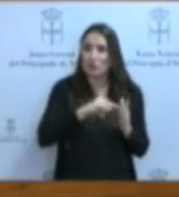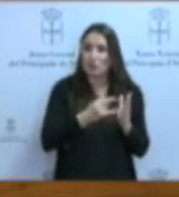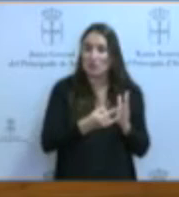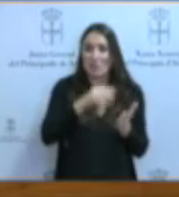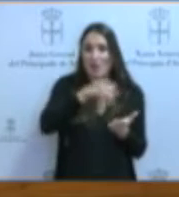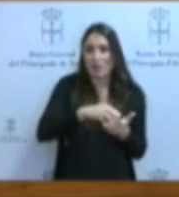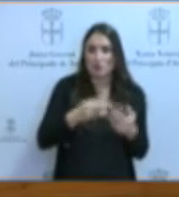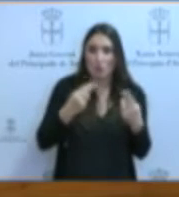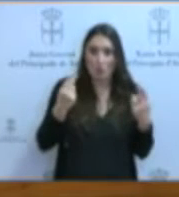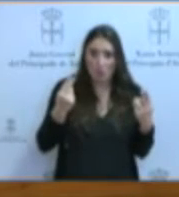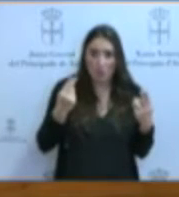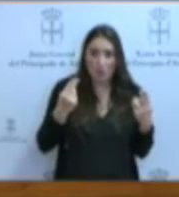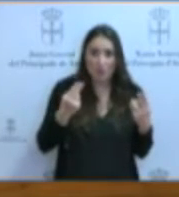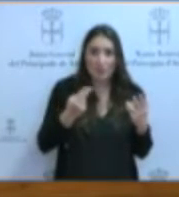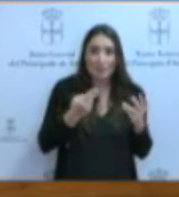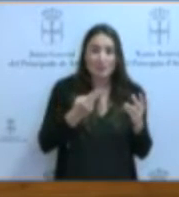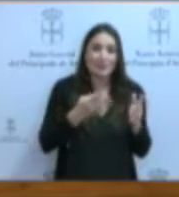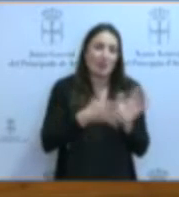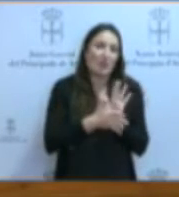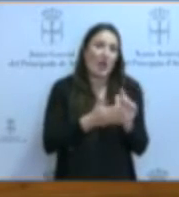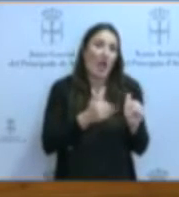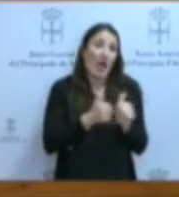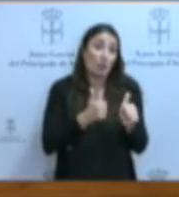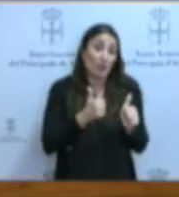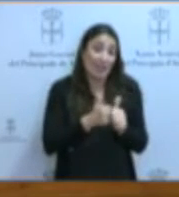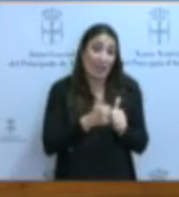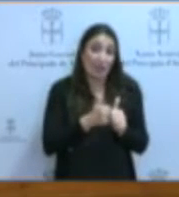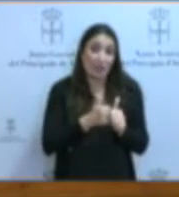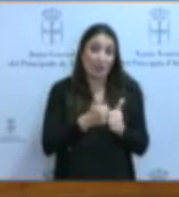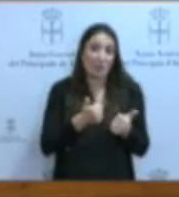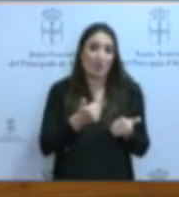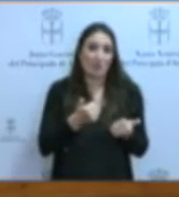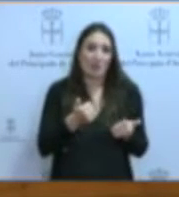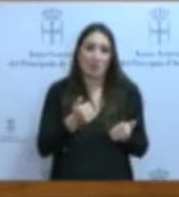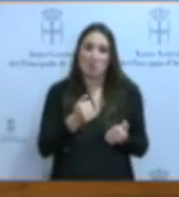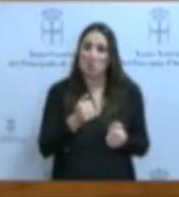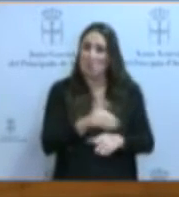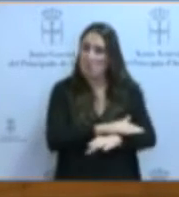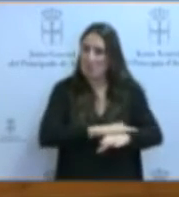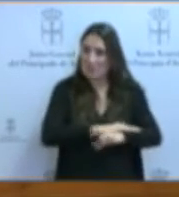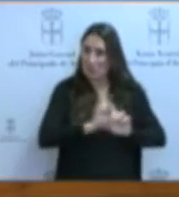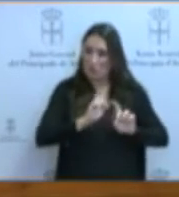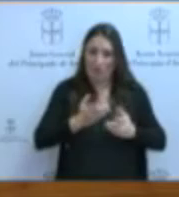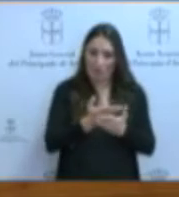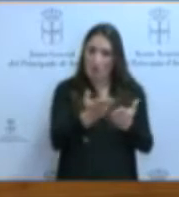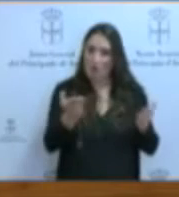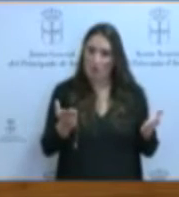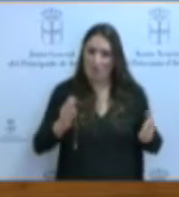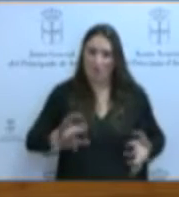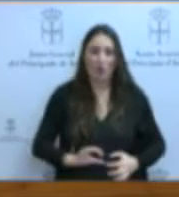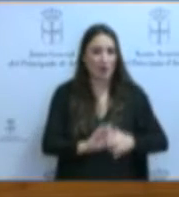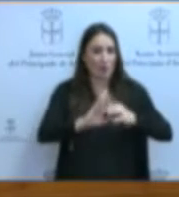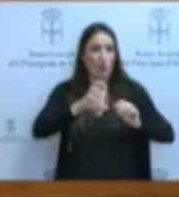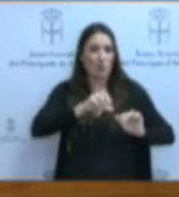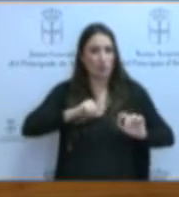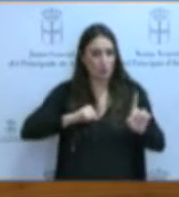públicos. Se trata de auxiliares que pone a disposición directamente del propio Ministerio de Educación, no dependen de la comunidad autónoma